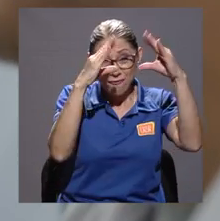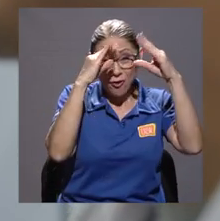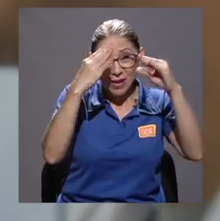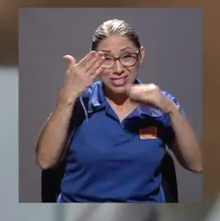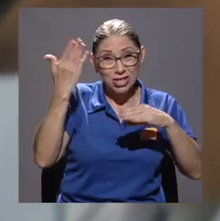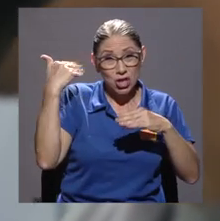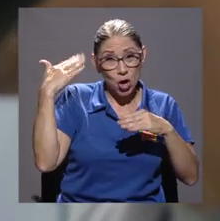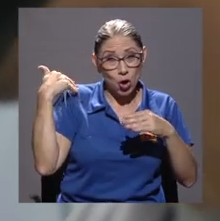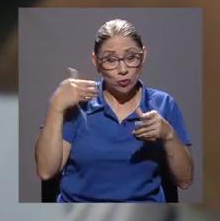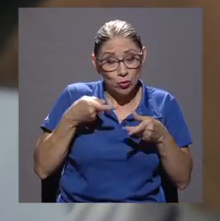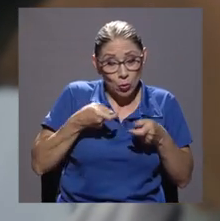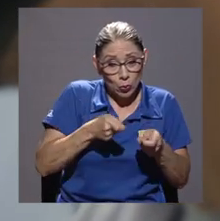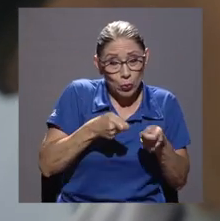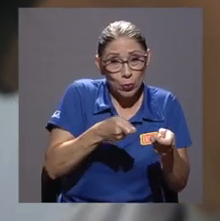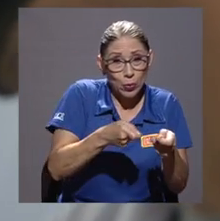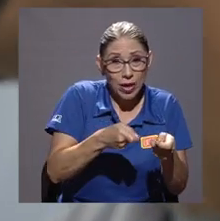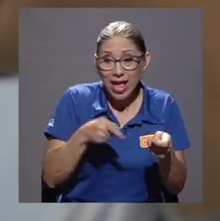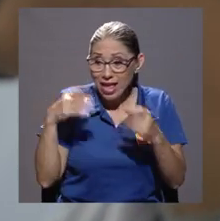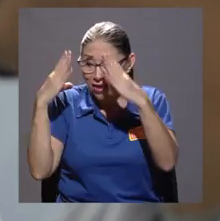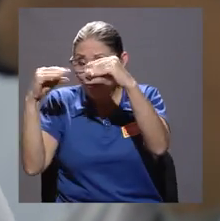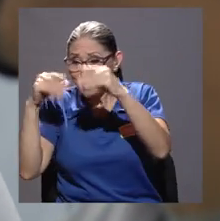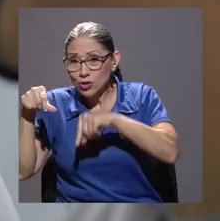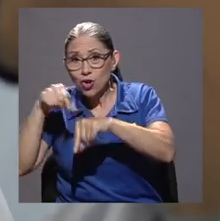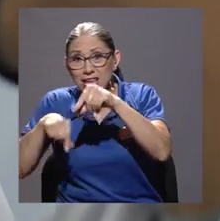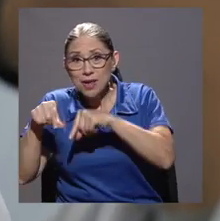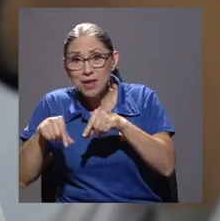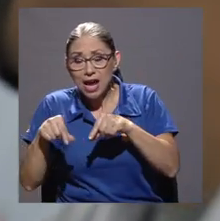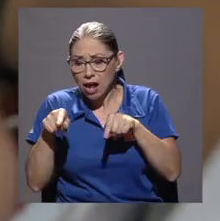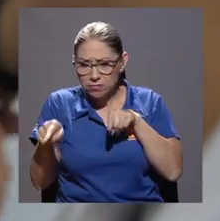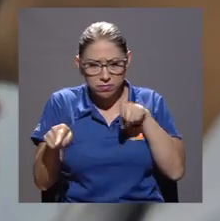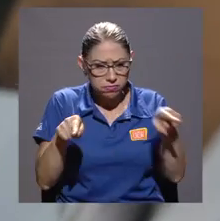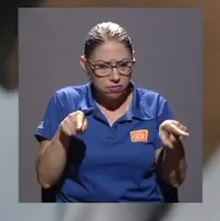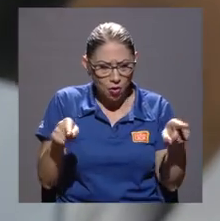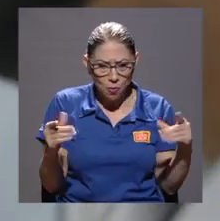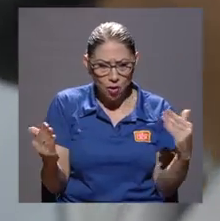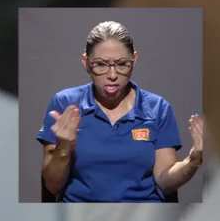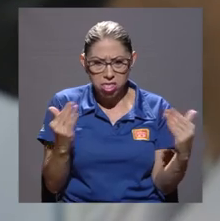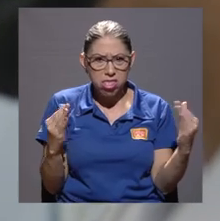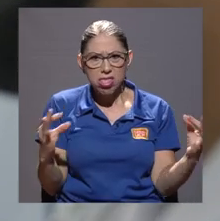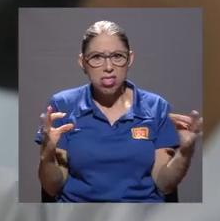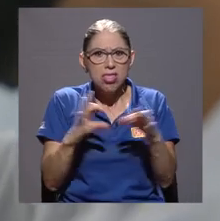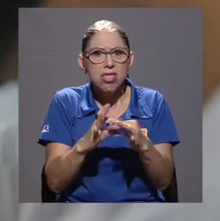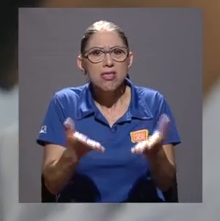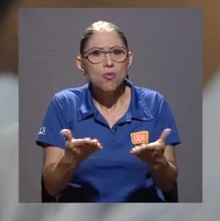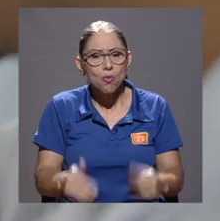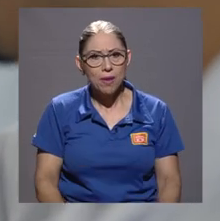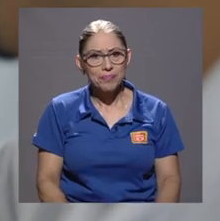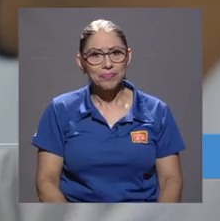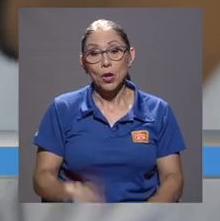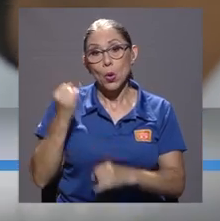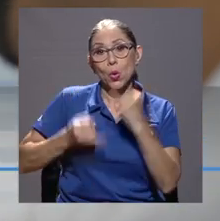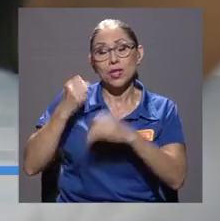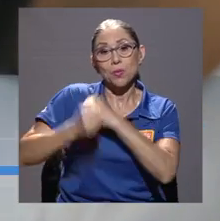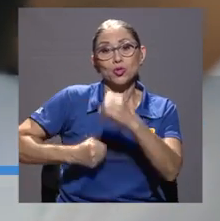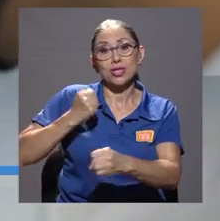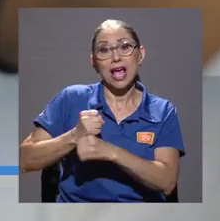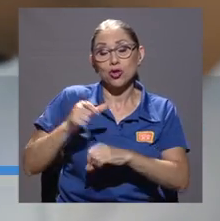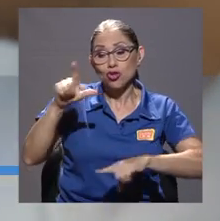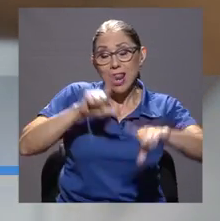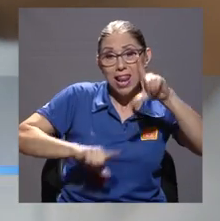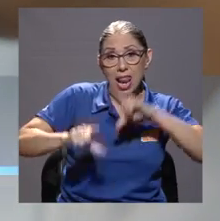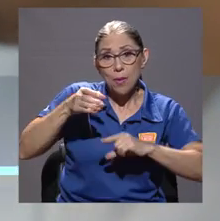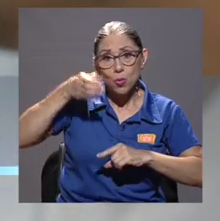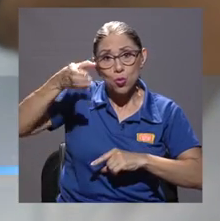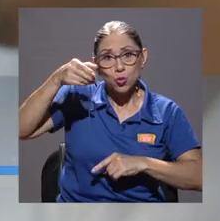arqueológica que se tiene de estas piezas y la información química y geológica que estamos obteniendo. Durante los últimos años, el Ave Cultura se ha